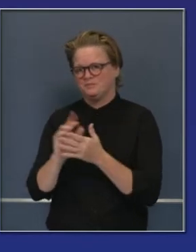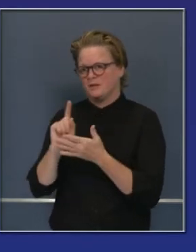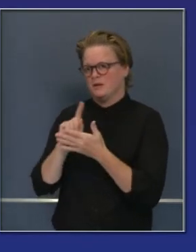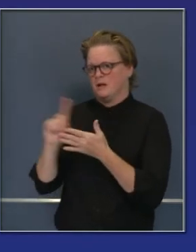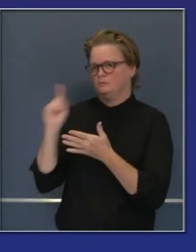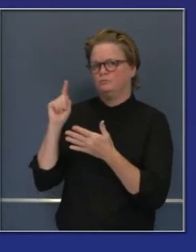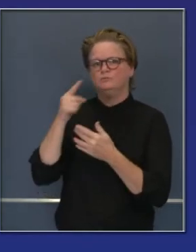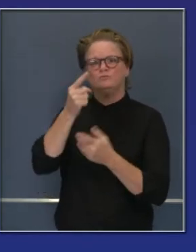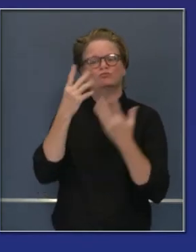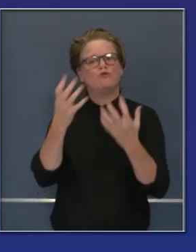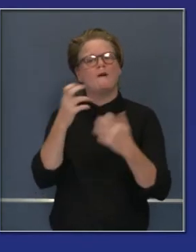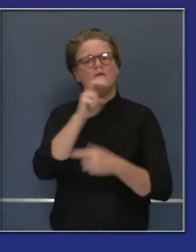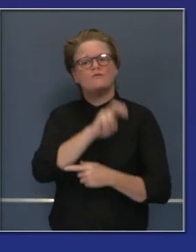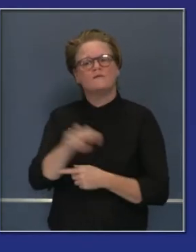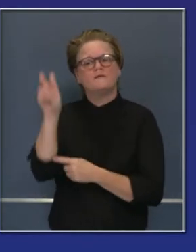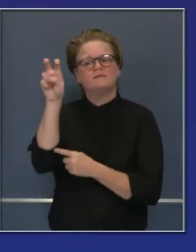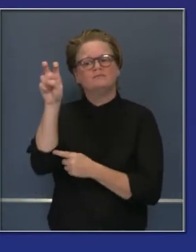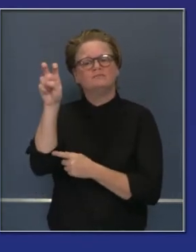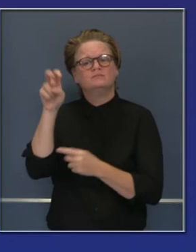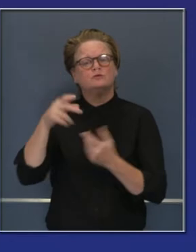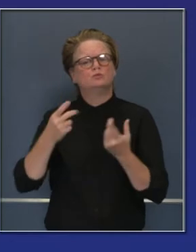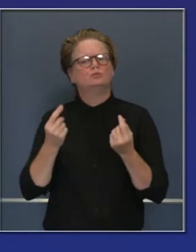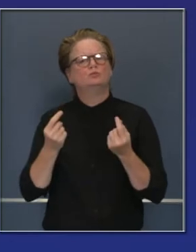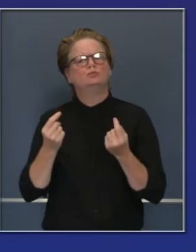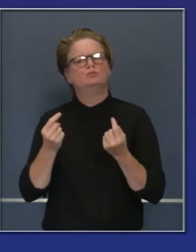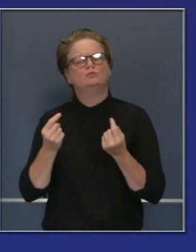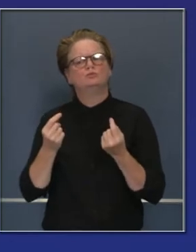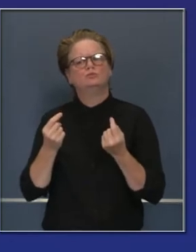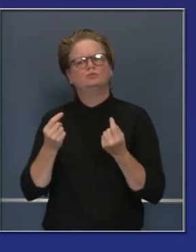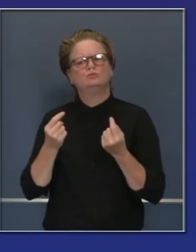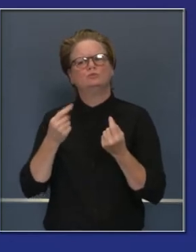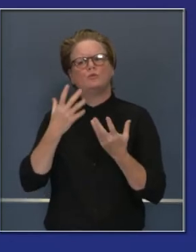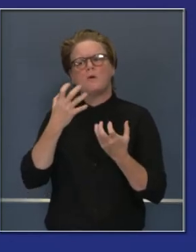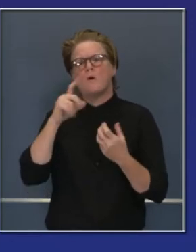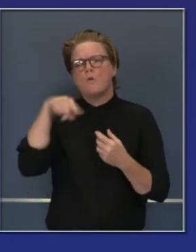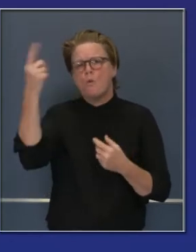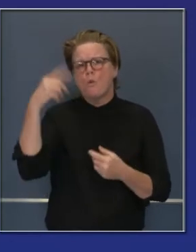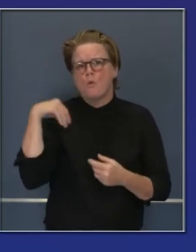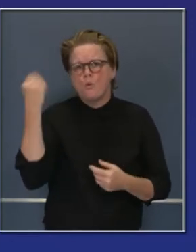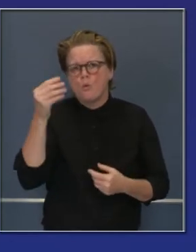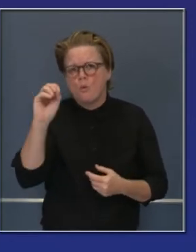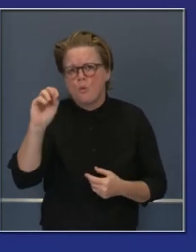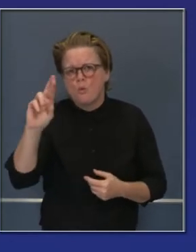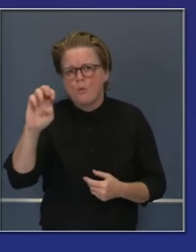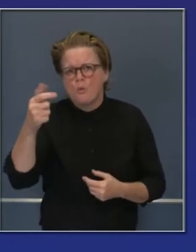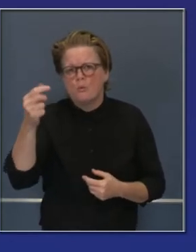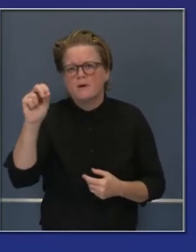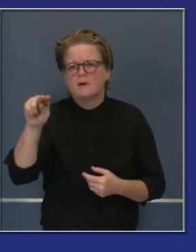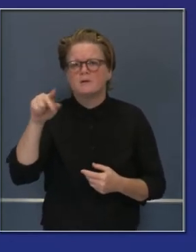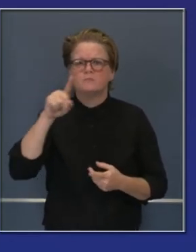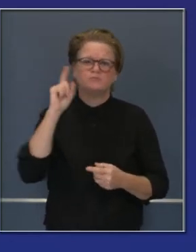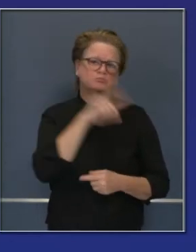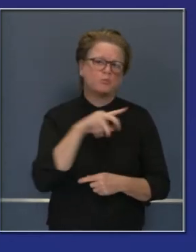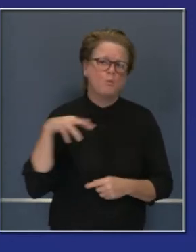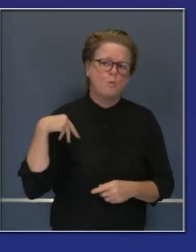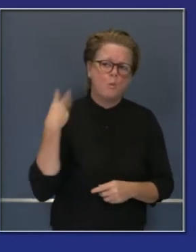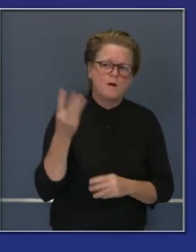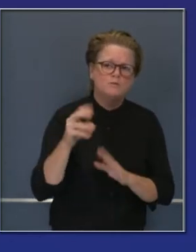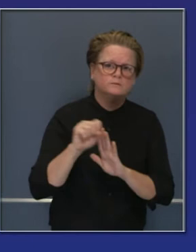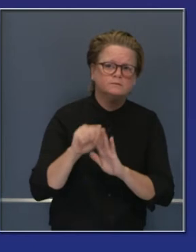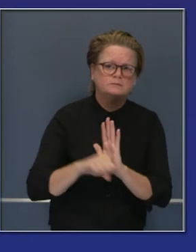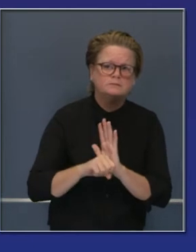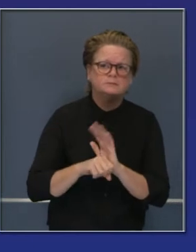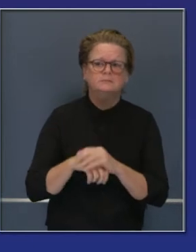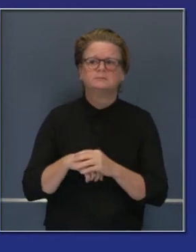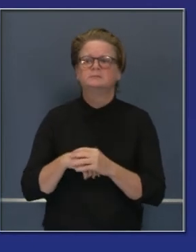que la semana pasada hablamos de un aviso de viajes con nuestros vecinos al norte, Oregon y Washington. Vamos a difundir un